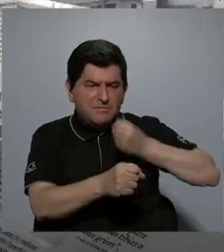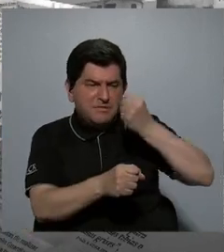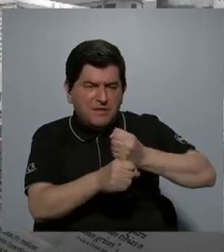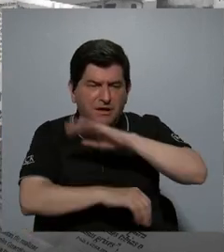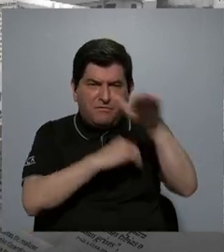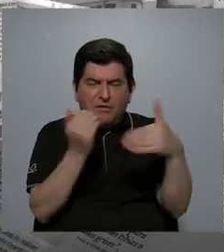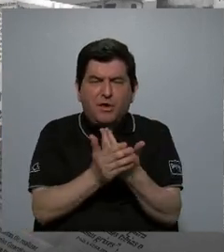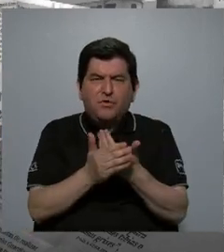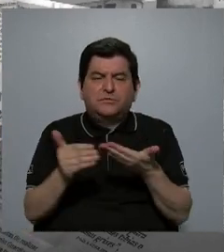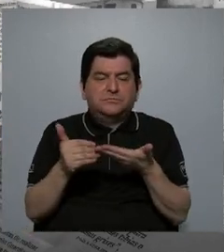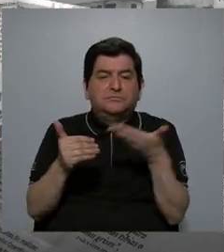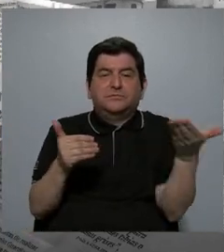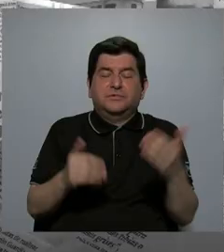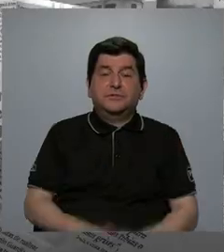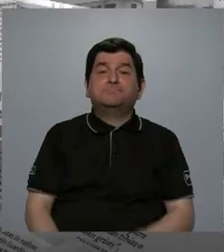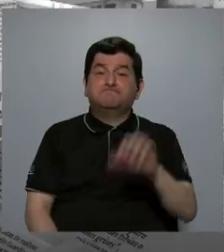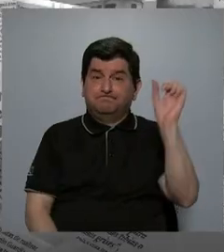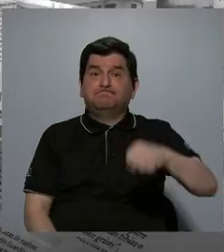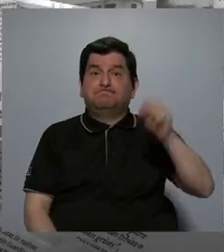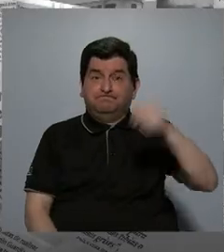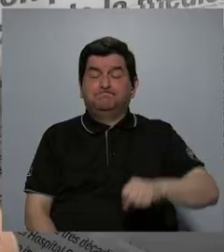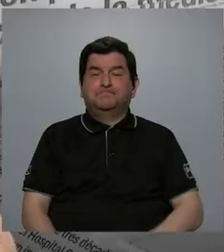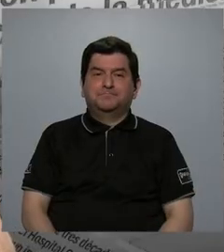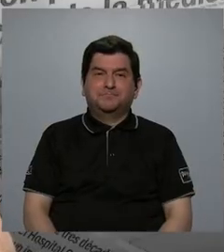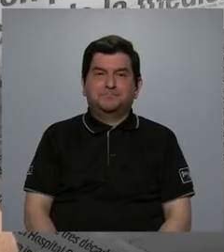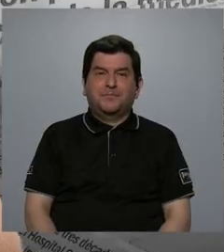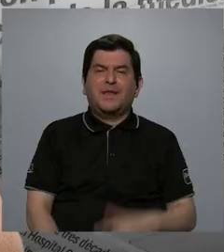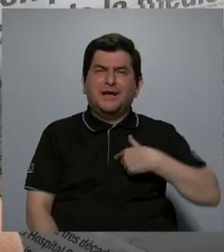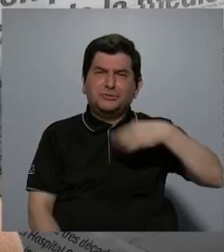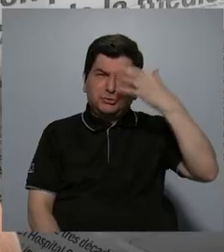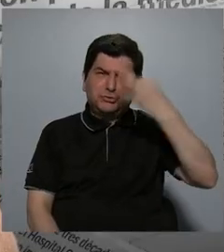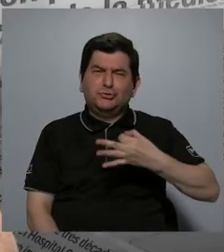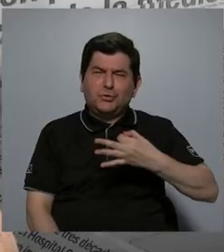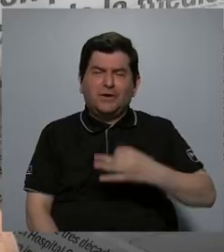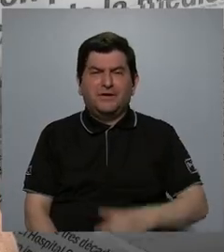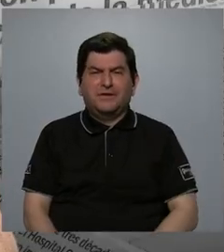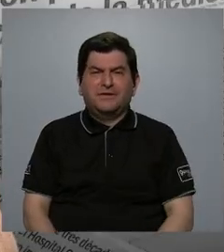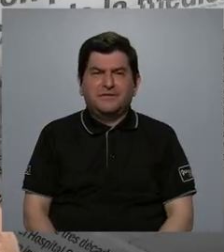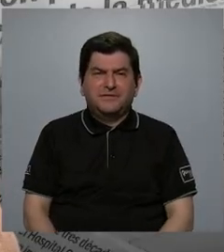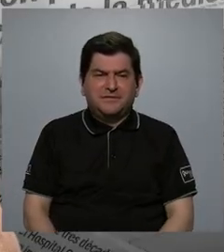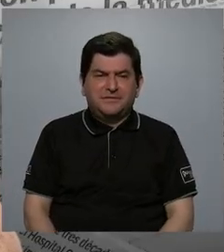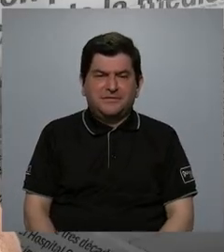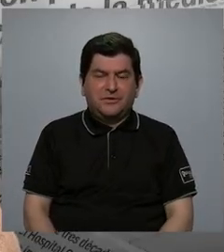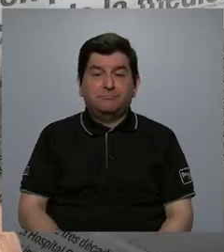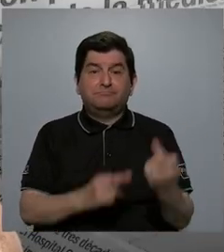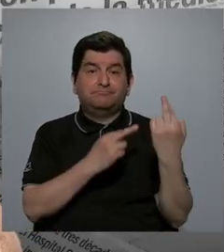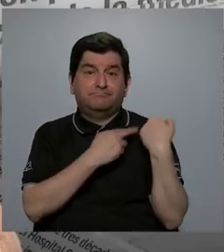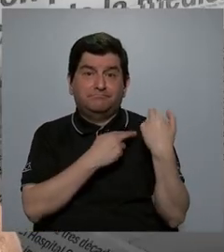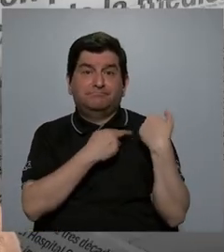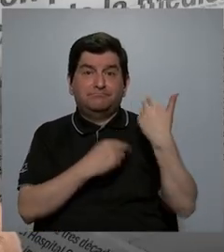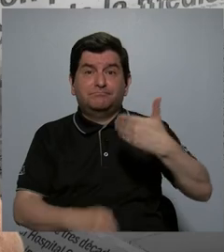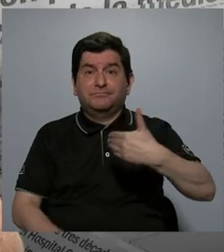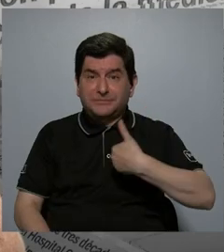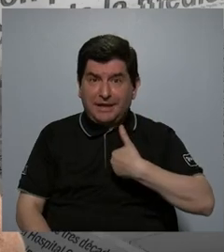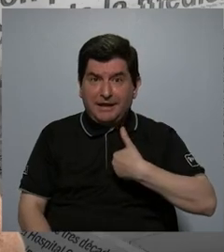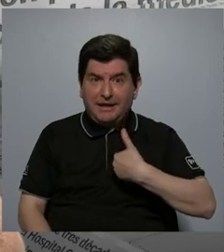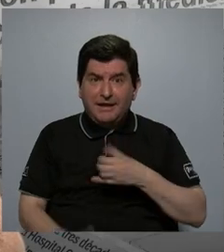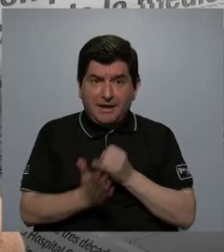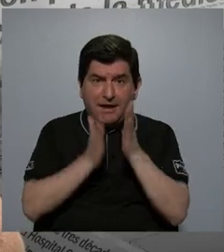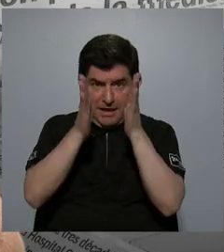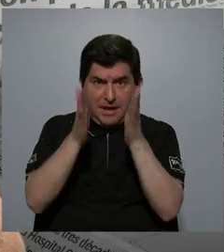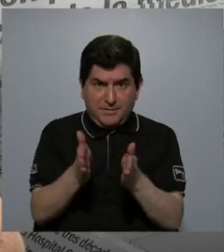todos estos aspectos. Claro, esta sería, yo creo que la responsabilidad que tenemos como